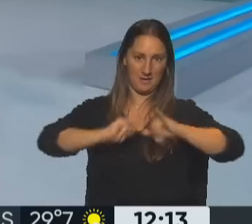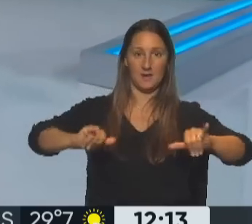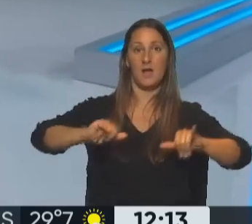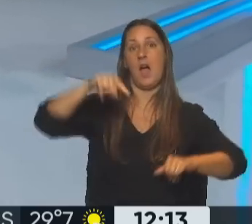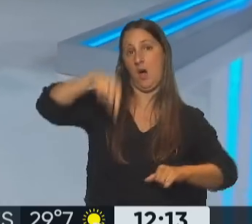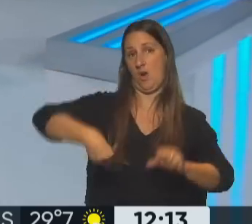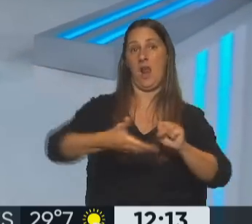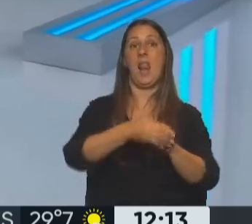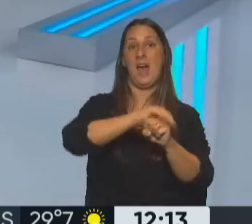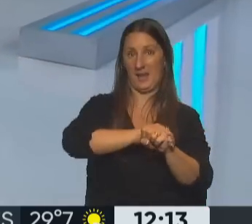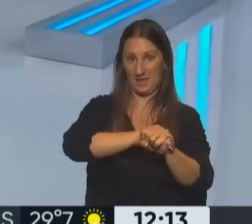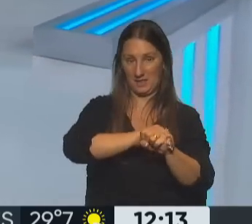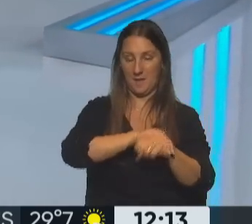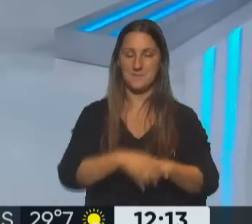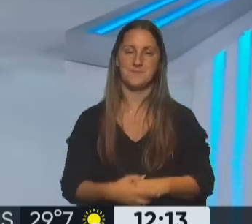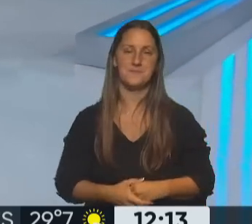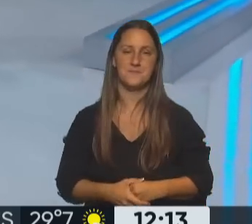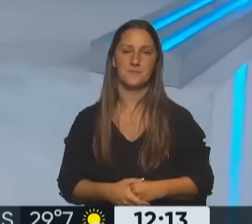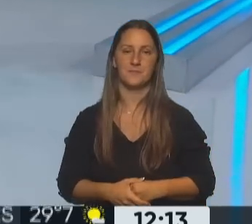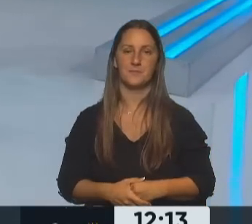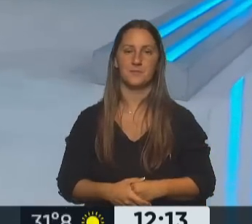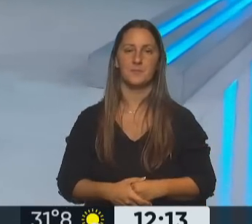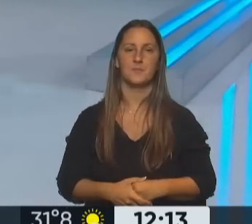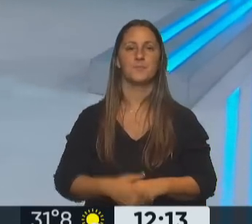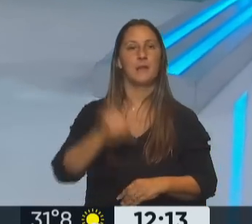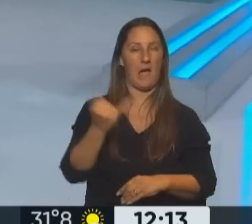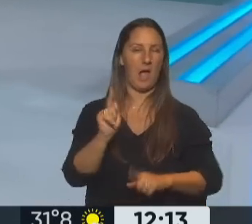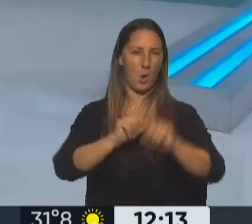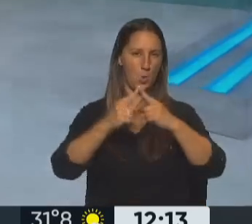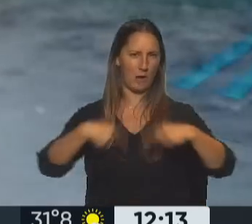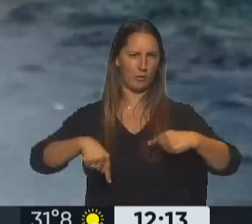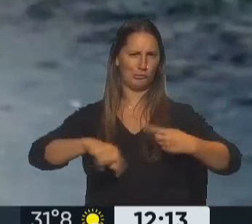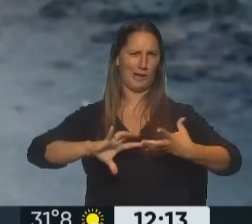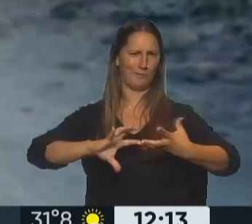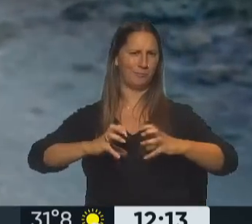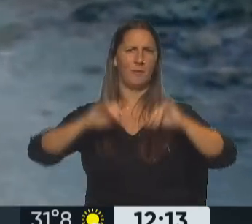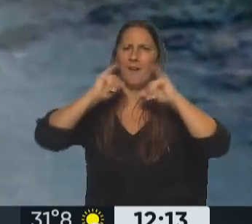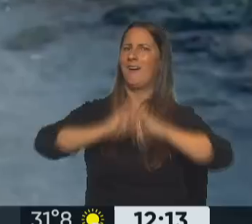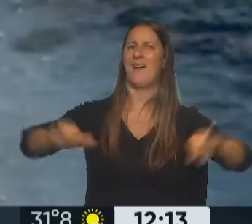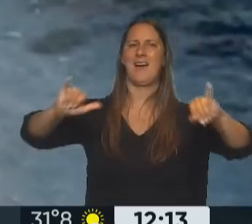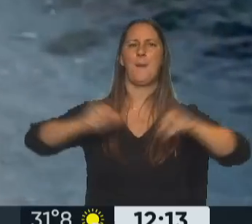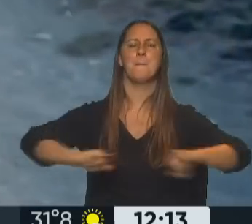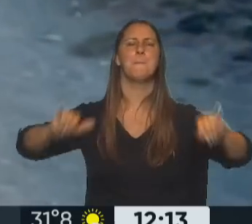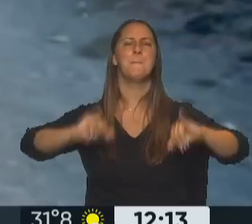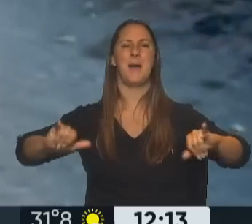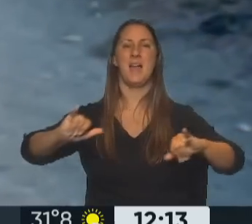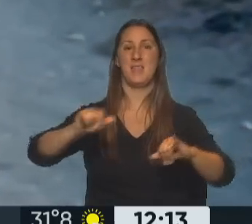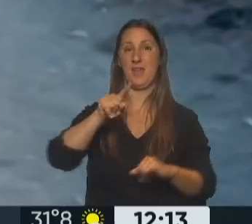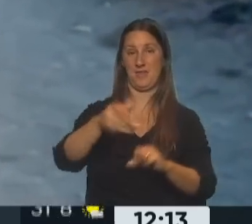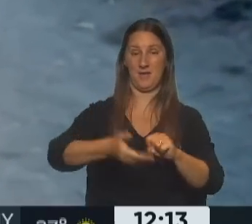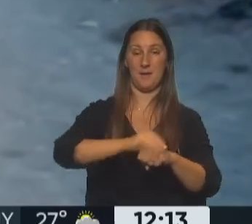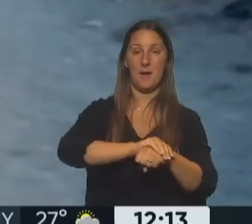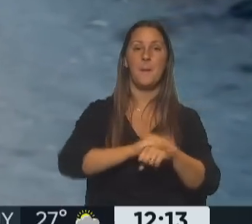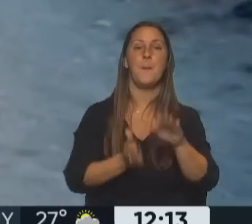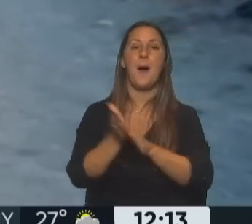actual jefe de gobierno de la Ciudad de Buenos Aires, Horacio Rodríguez Larreta. Con algunas complicaciones, accidentado el lanzamiento del jefe de gobierno porteño como